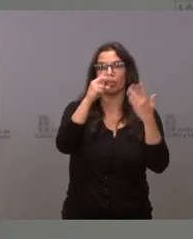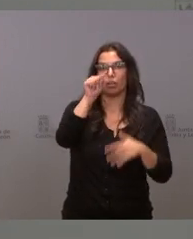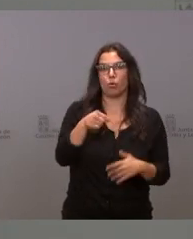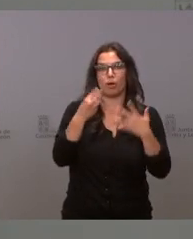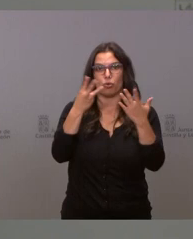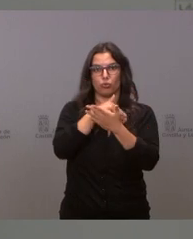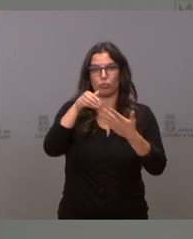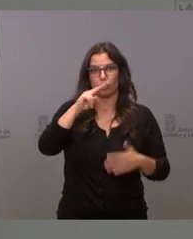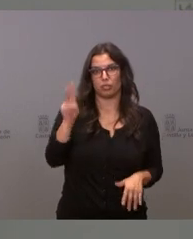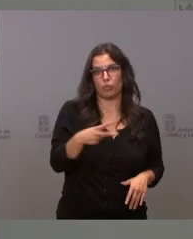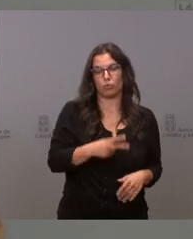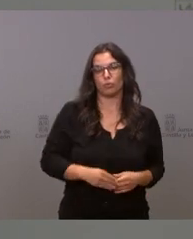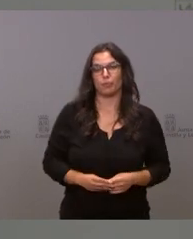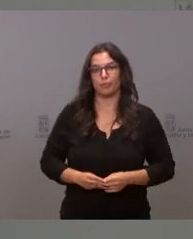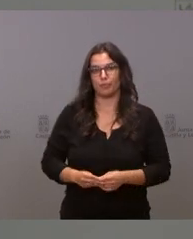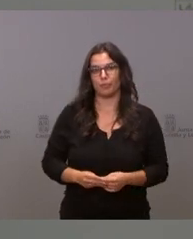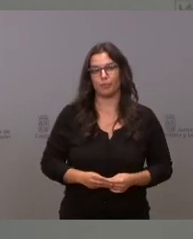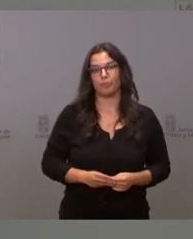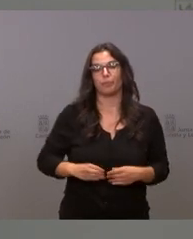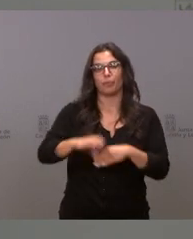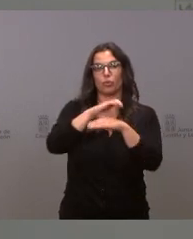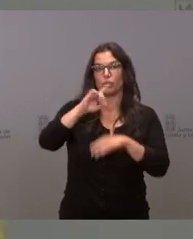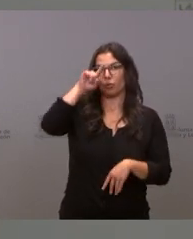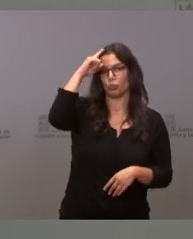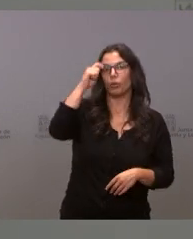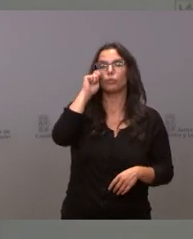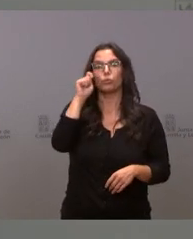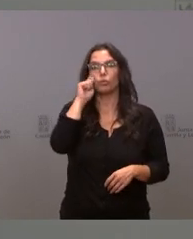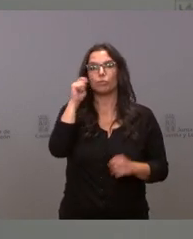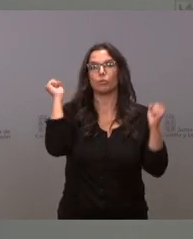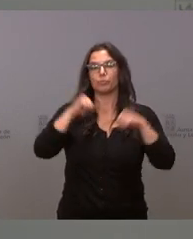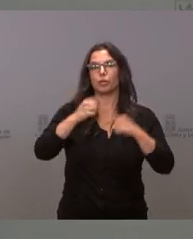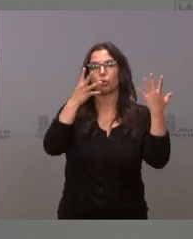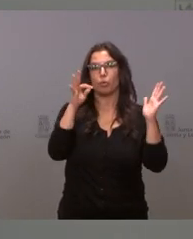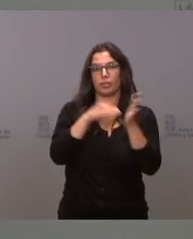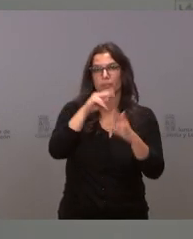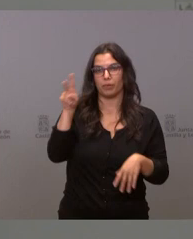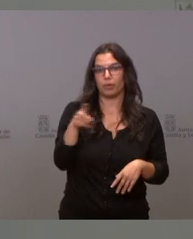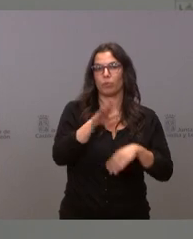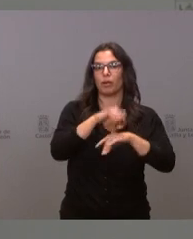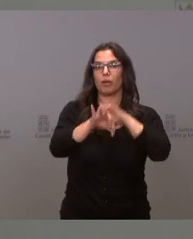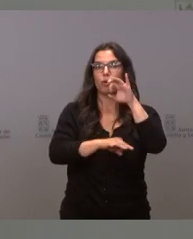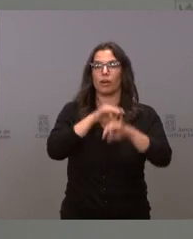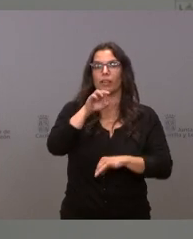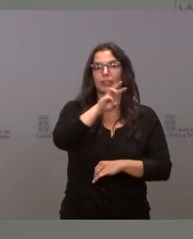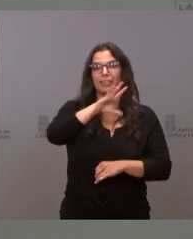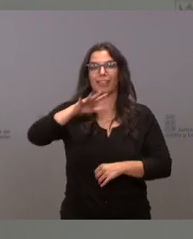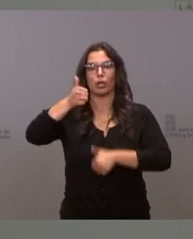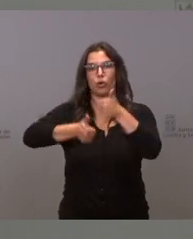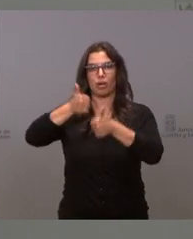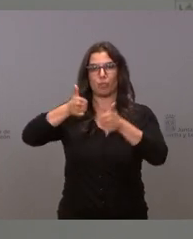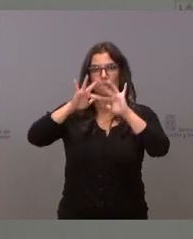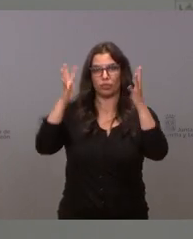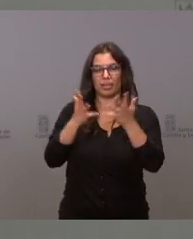de euros. La Consejería de Cultura y Turismo aprueba 90.000 euros para la organización de los 35 campeonatos